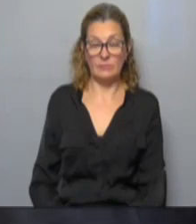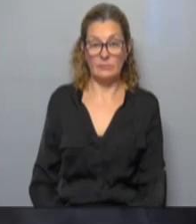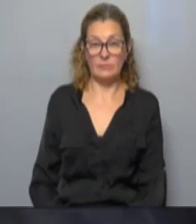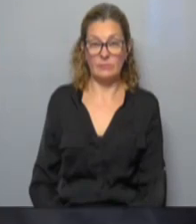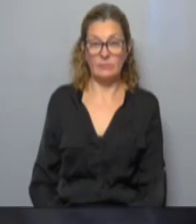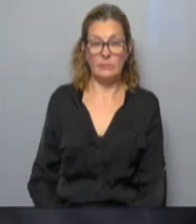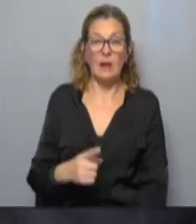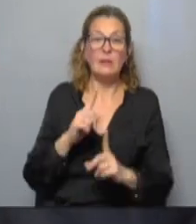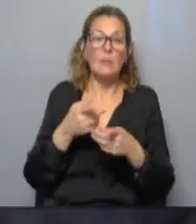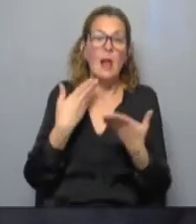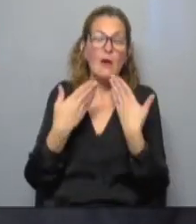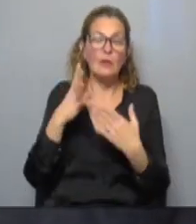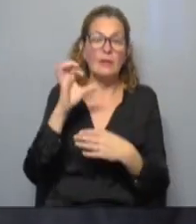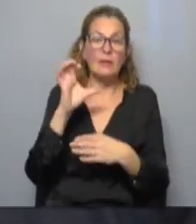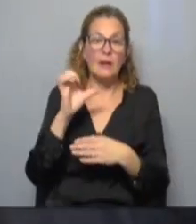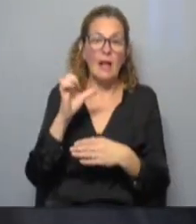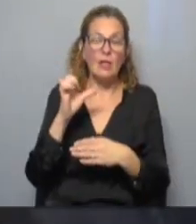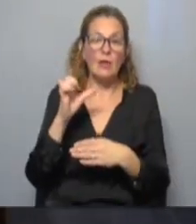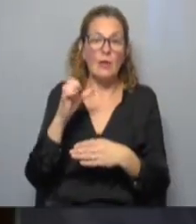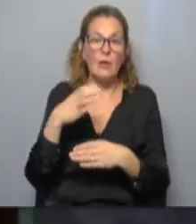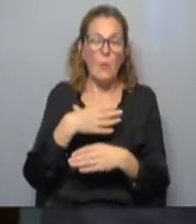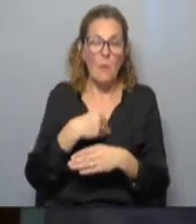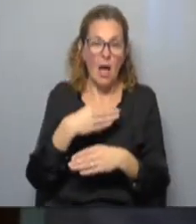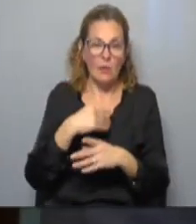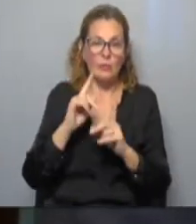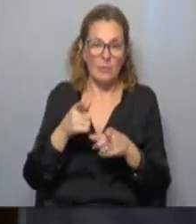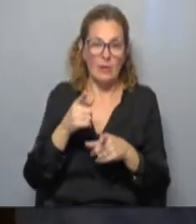Martín, también habló el senador nacionalista, Gustavo Penaez, lo escuchamos.